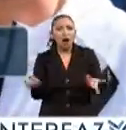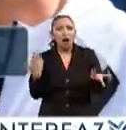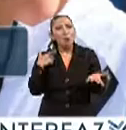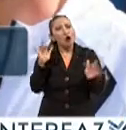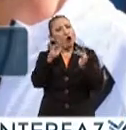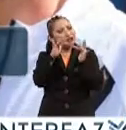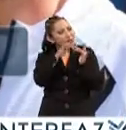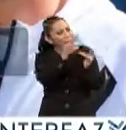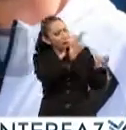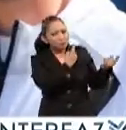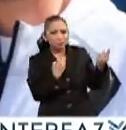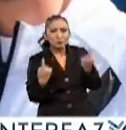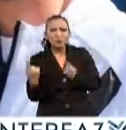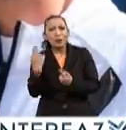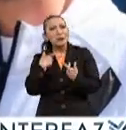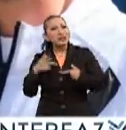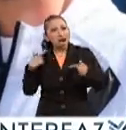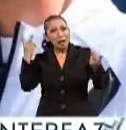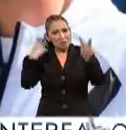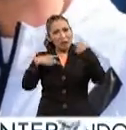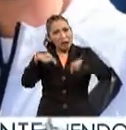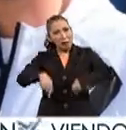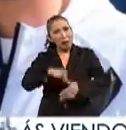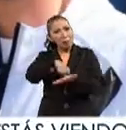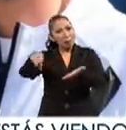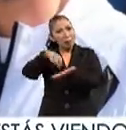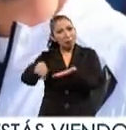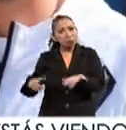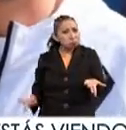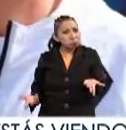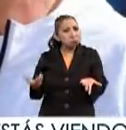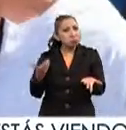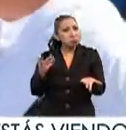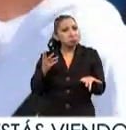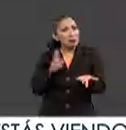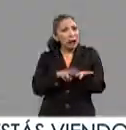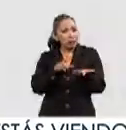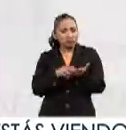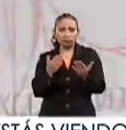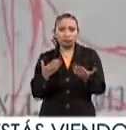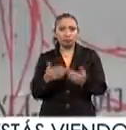estar en contacto con la gente que está aquí no tiene valor